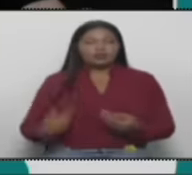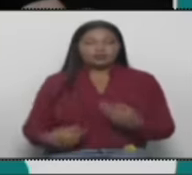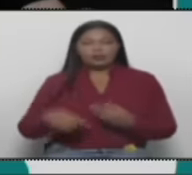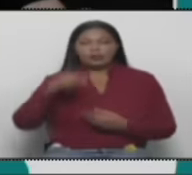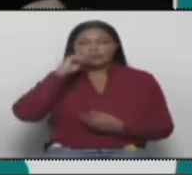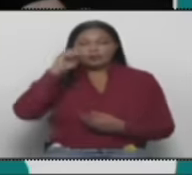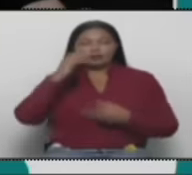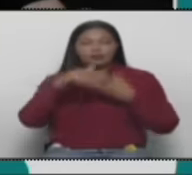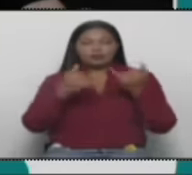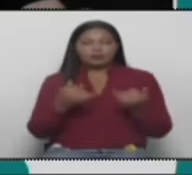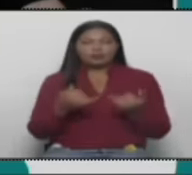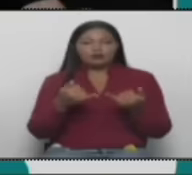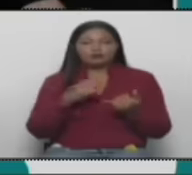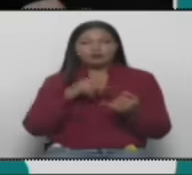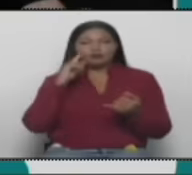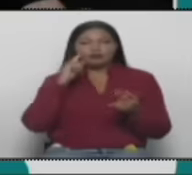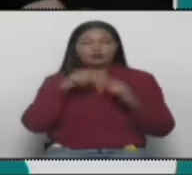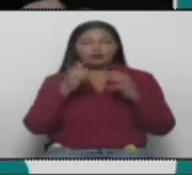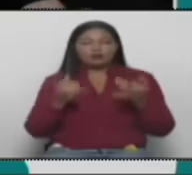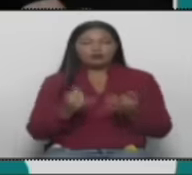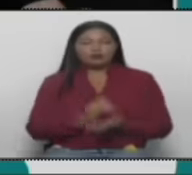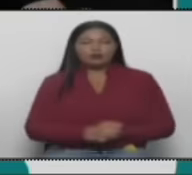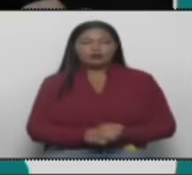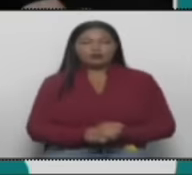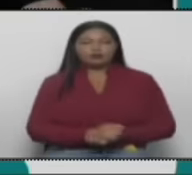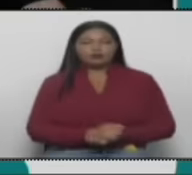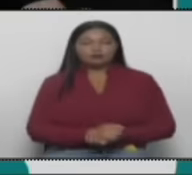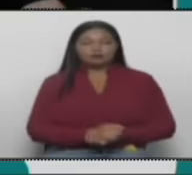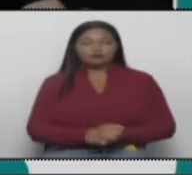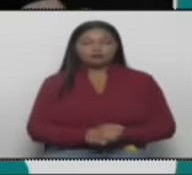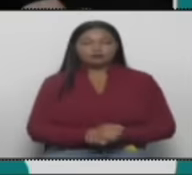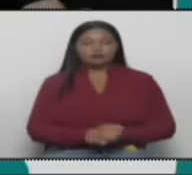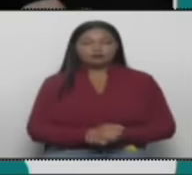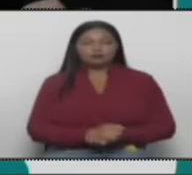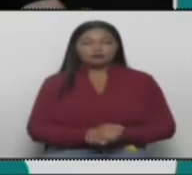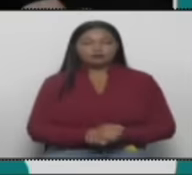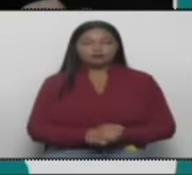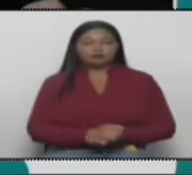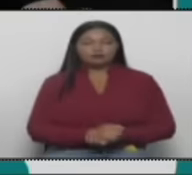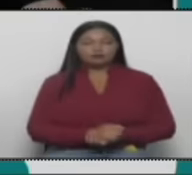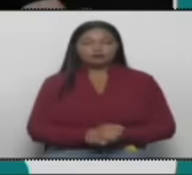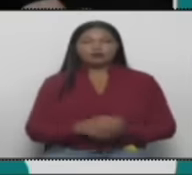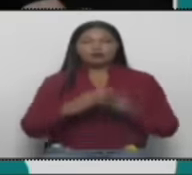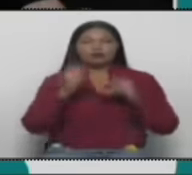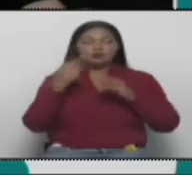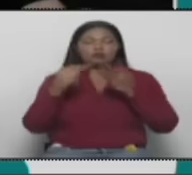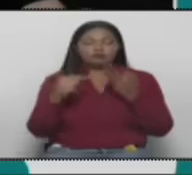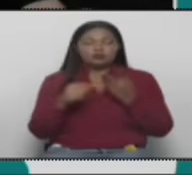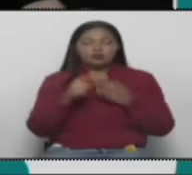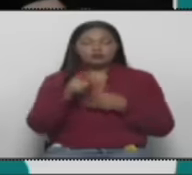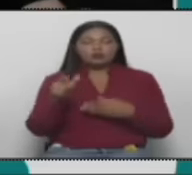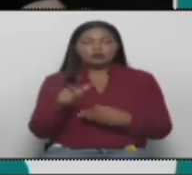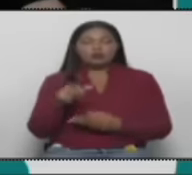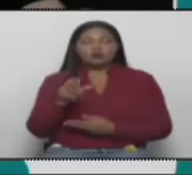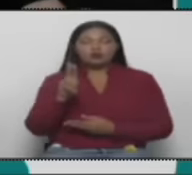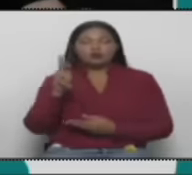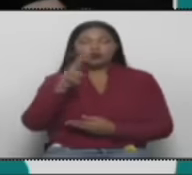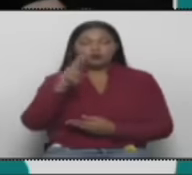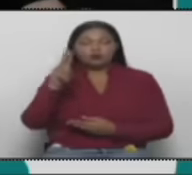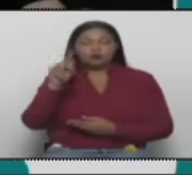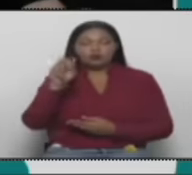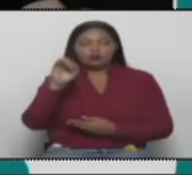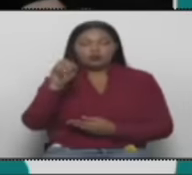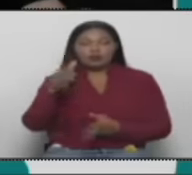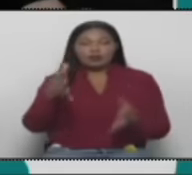habría perdido desastrosamente y ellos, en este caso el señor González Urrutia, había